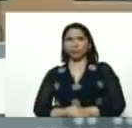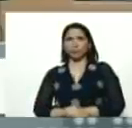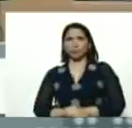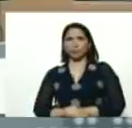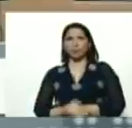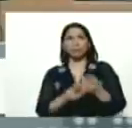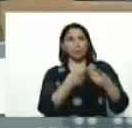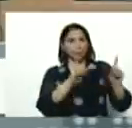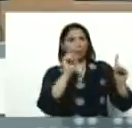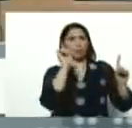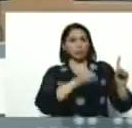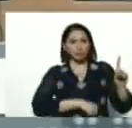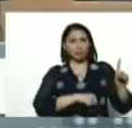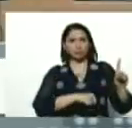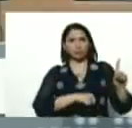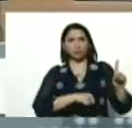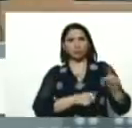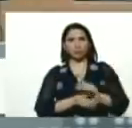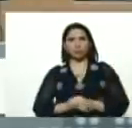democracia sí,